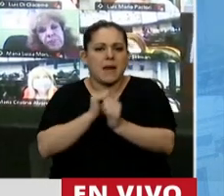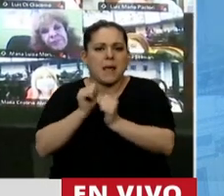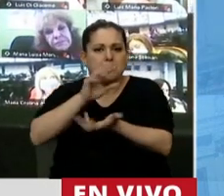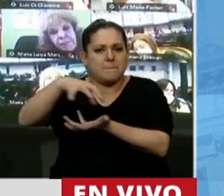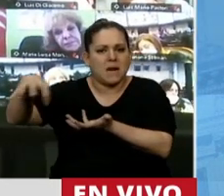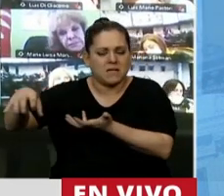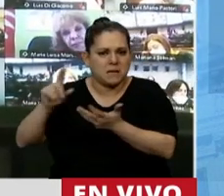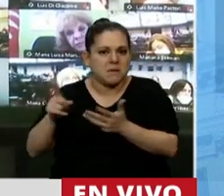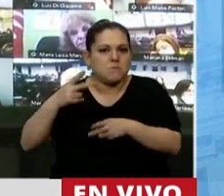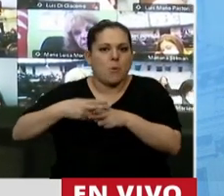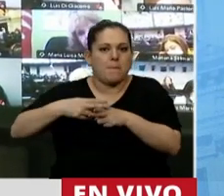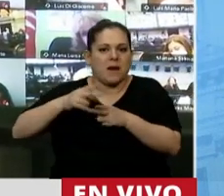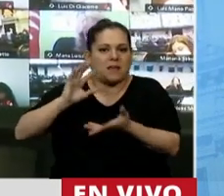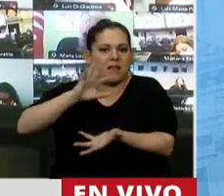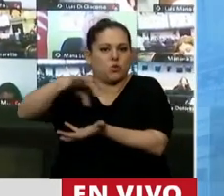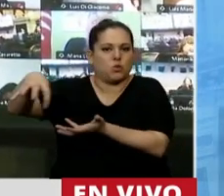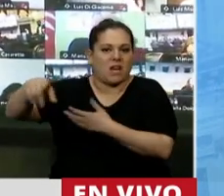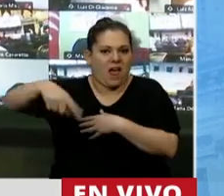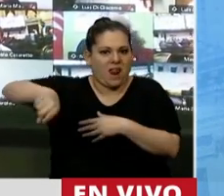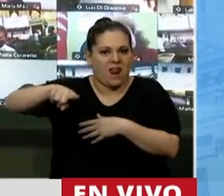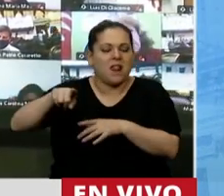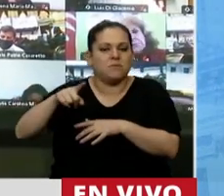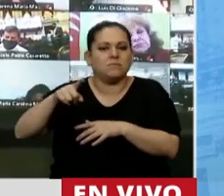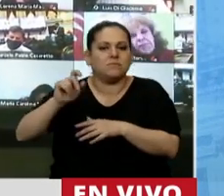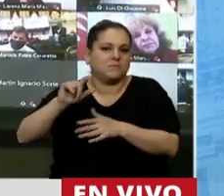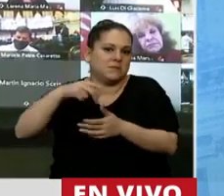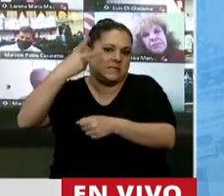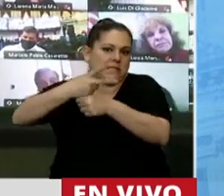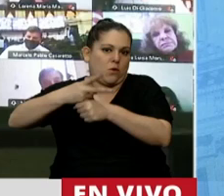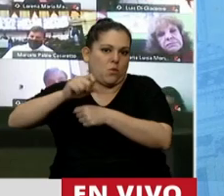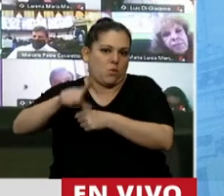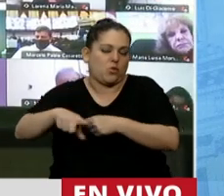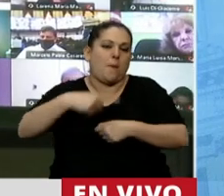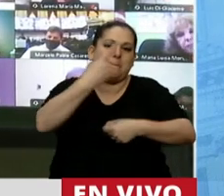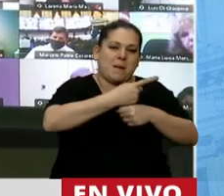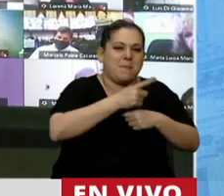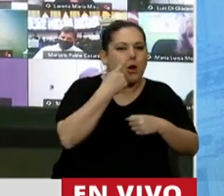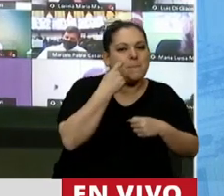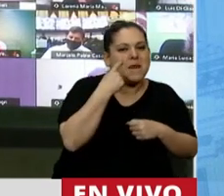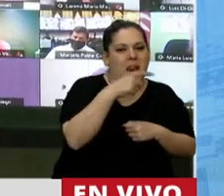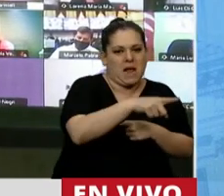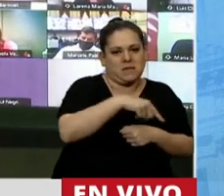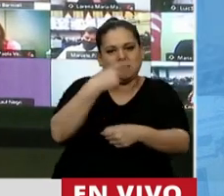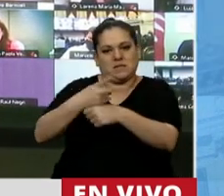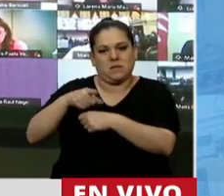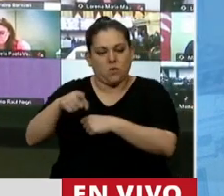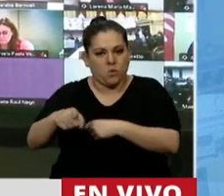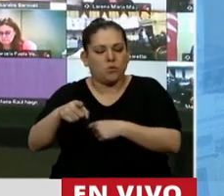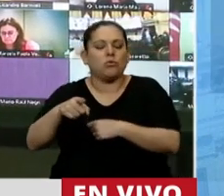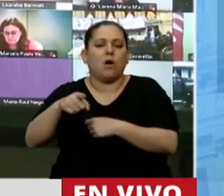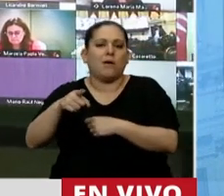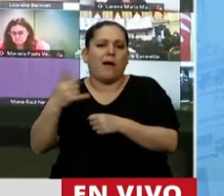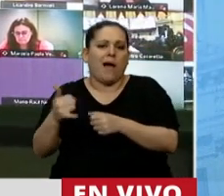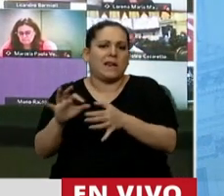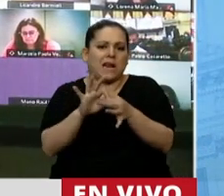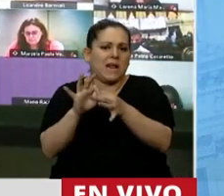de nuestro parque industrial, el segundo parque industrial del país, después de Pilar, para que hubiera una relación directa